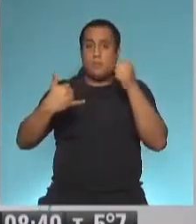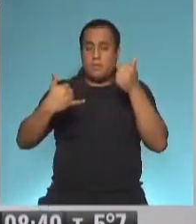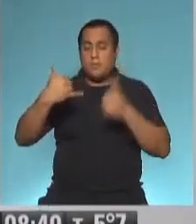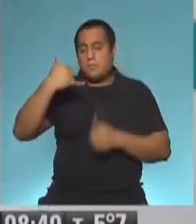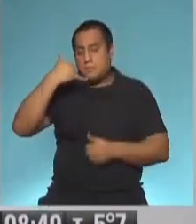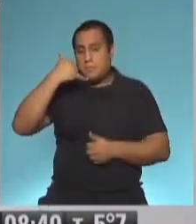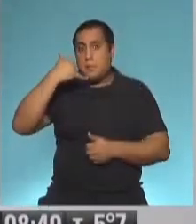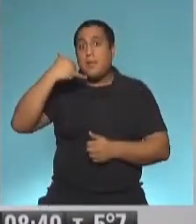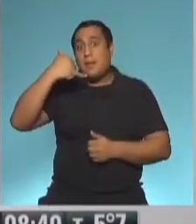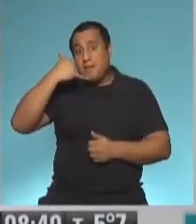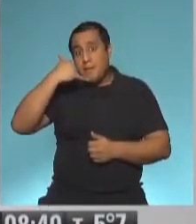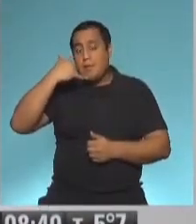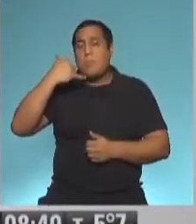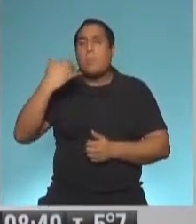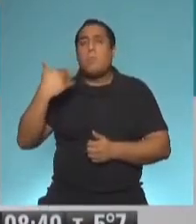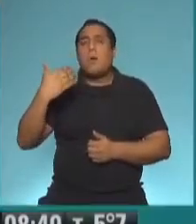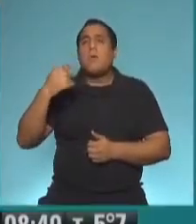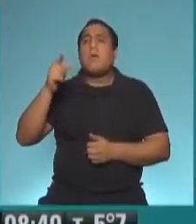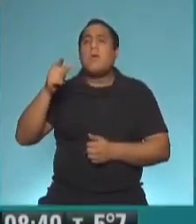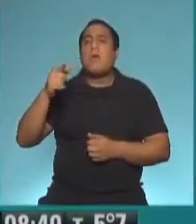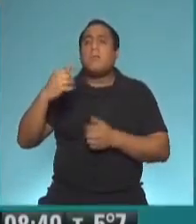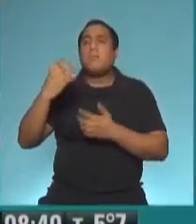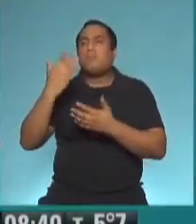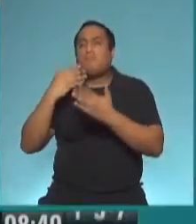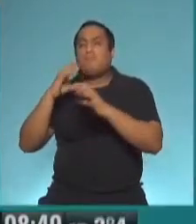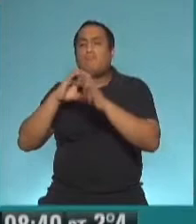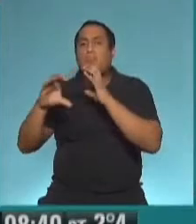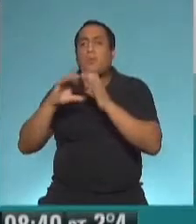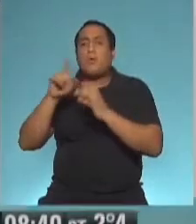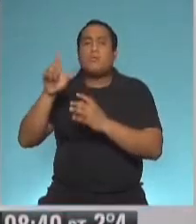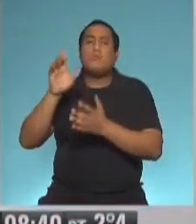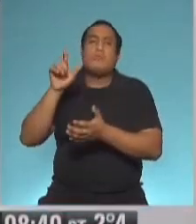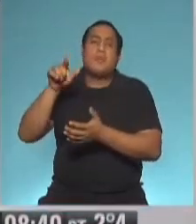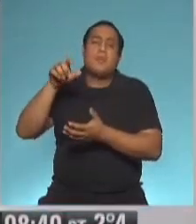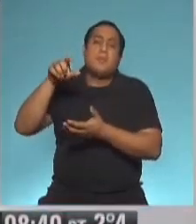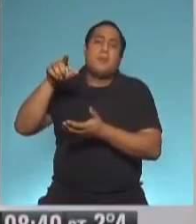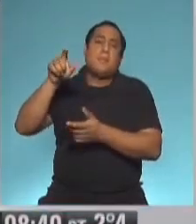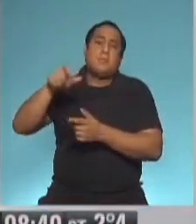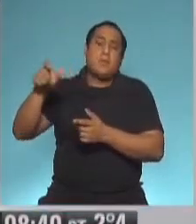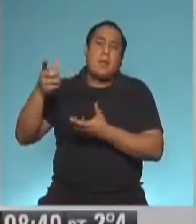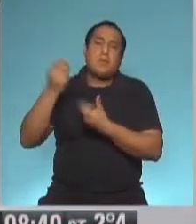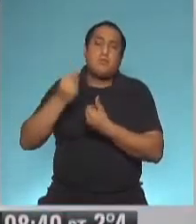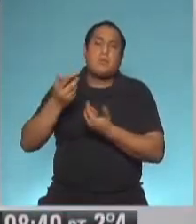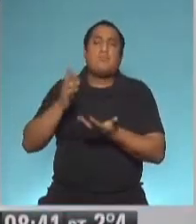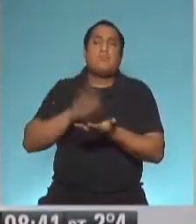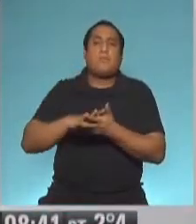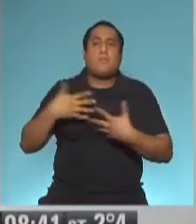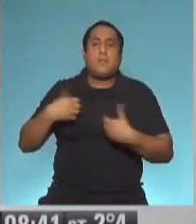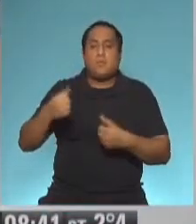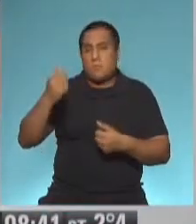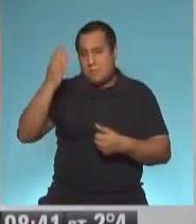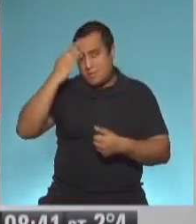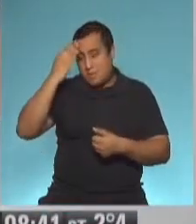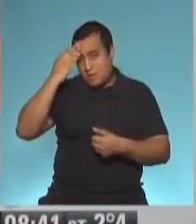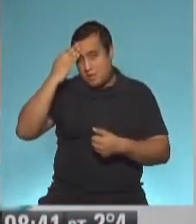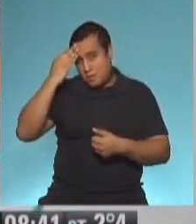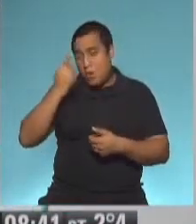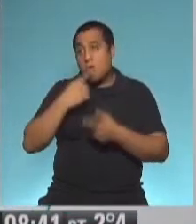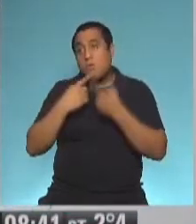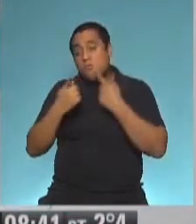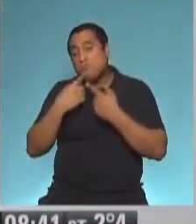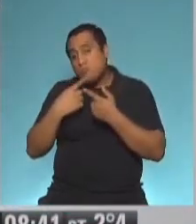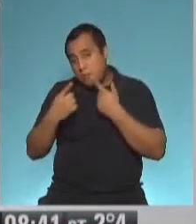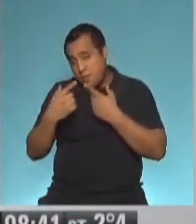atención permanente de salud mental para hacer cualquier tipo de consulta y en función de la